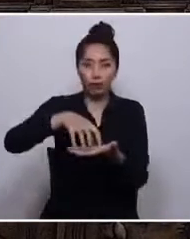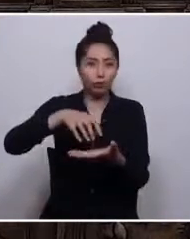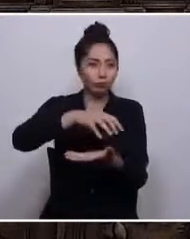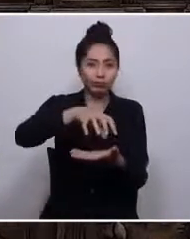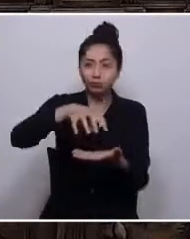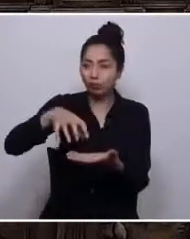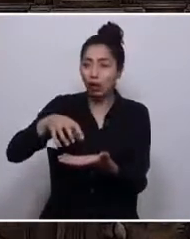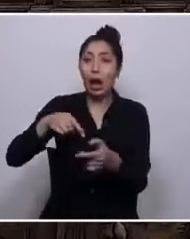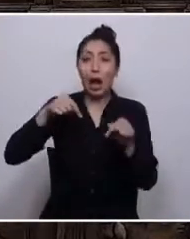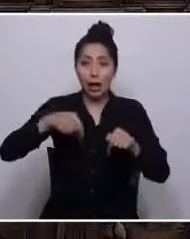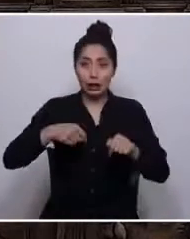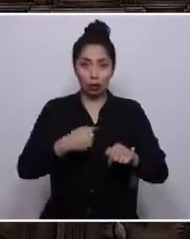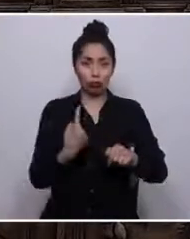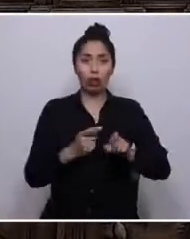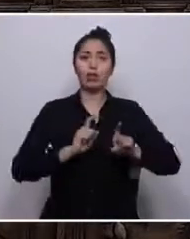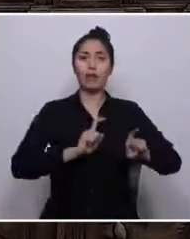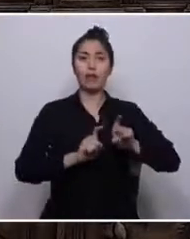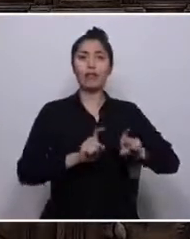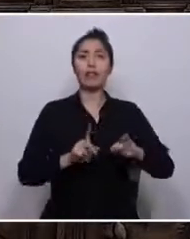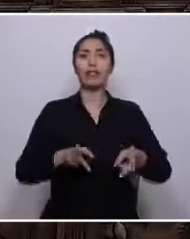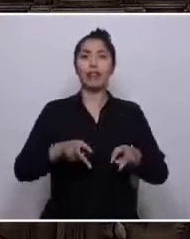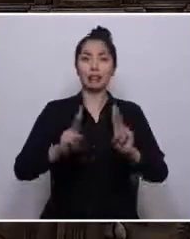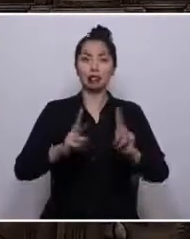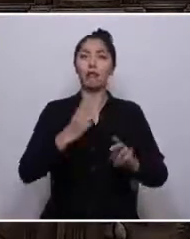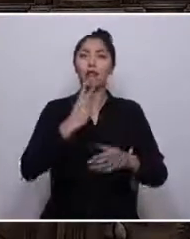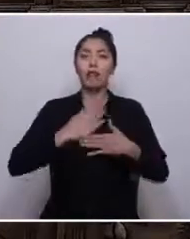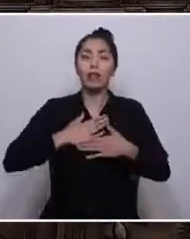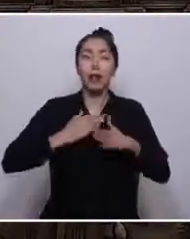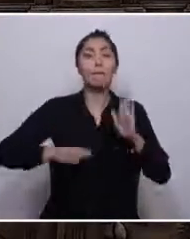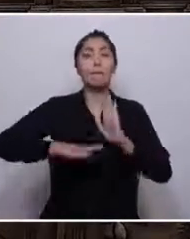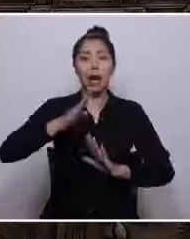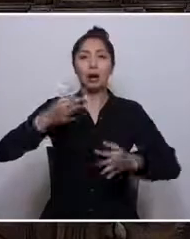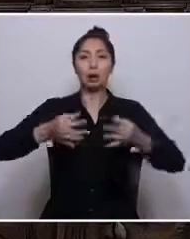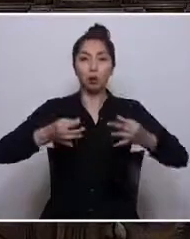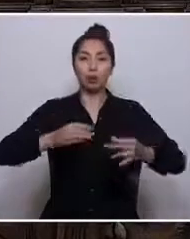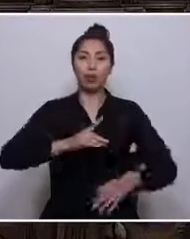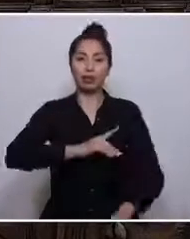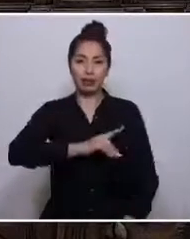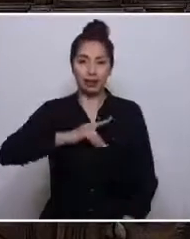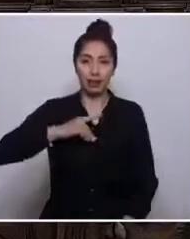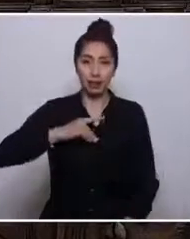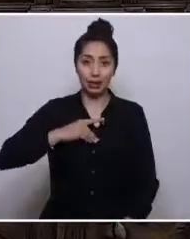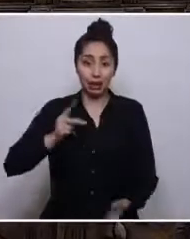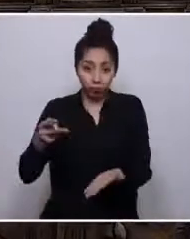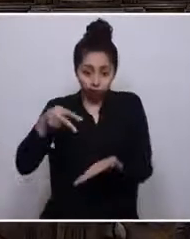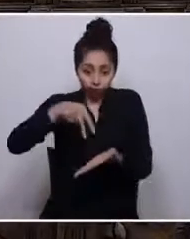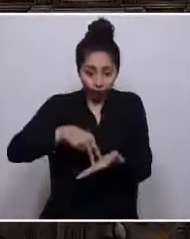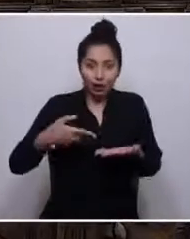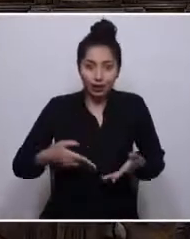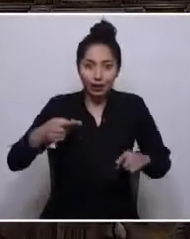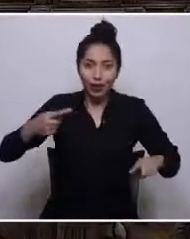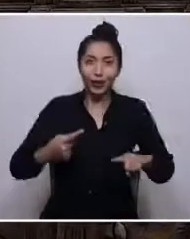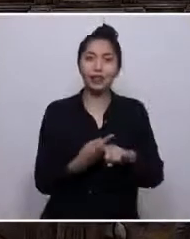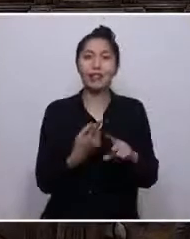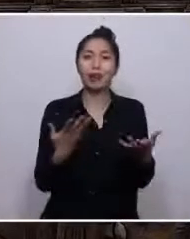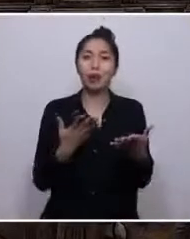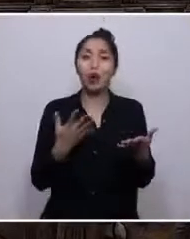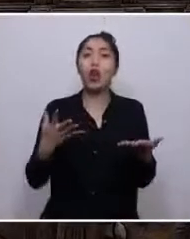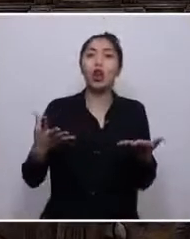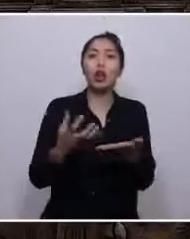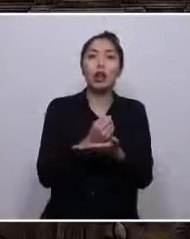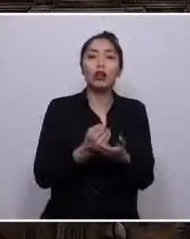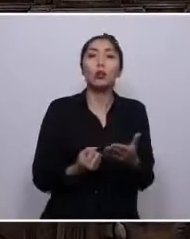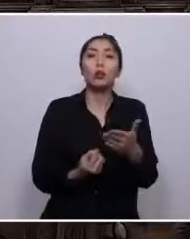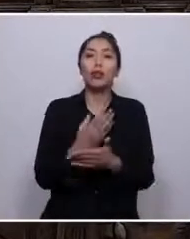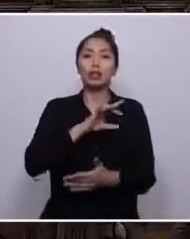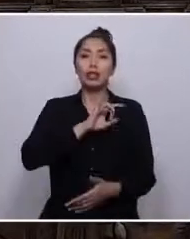defender los derechos, una vida más justa y la dignidad. Aquí estamos otra vez para lograr el nuevo Chile que demandan